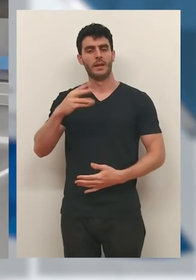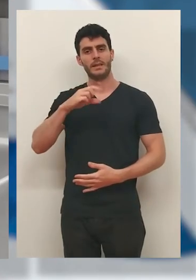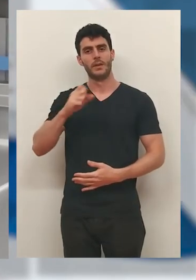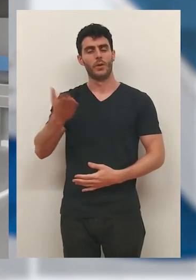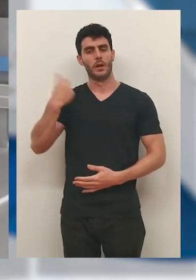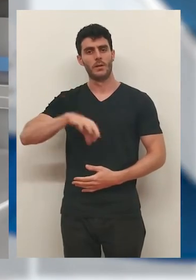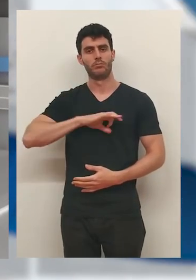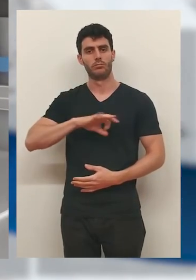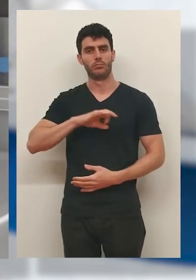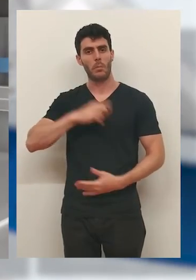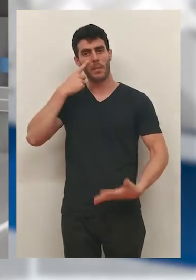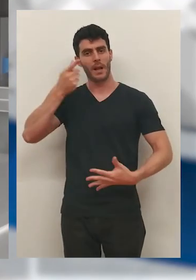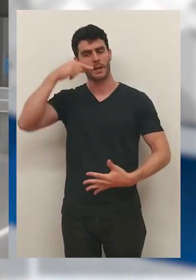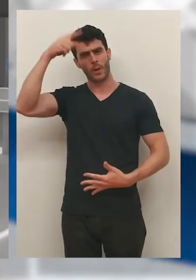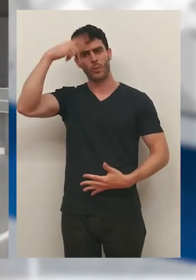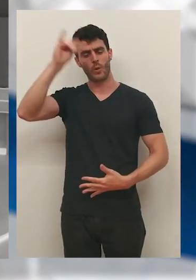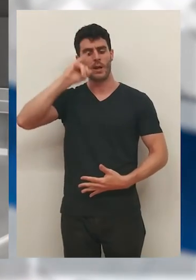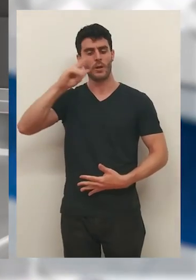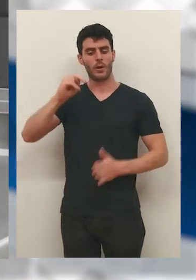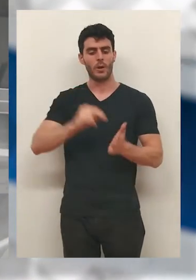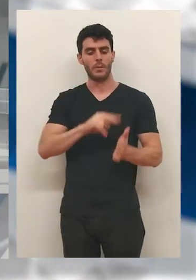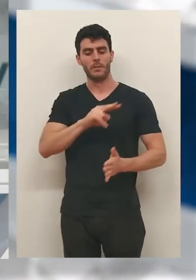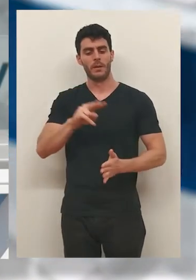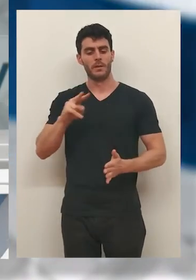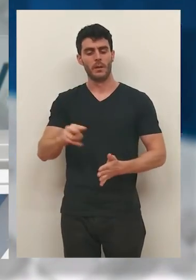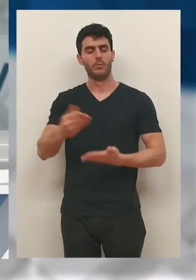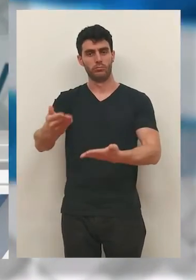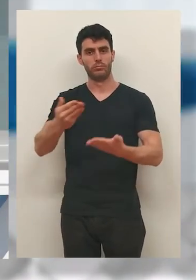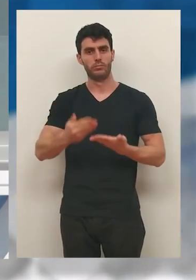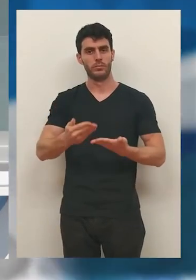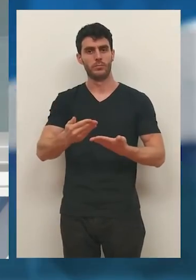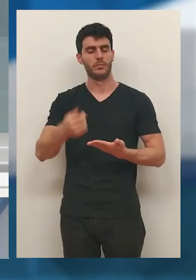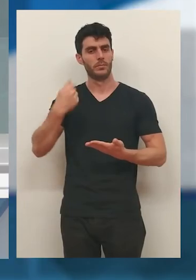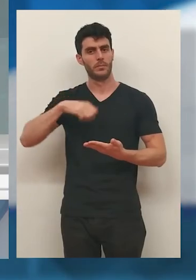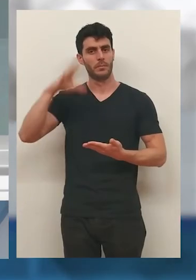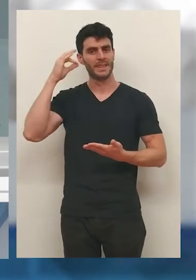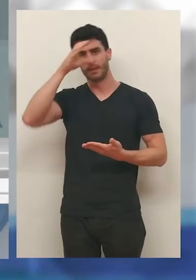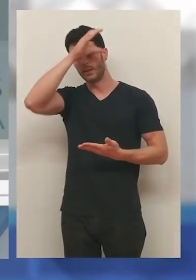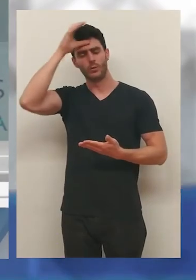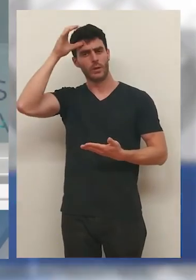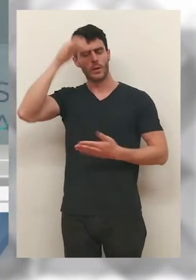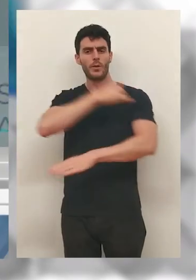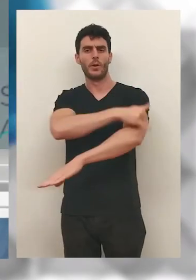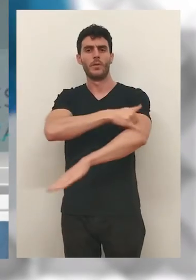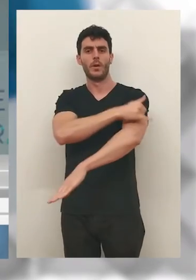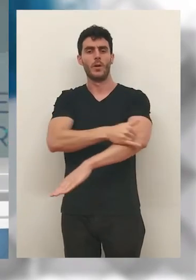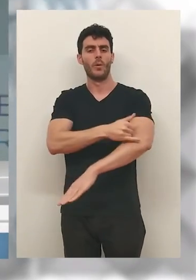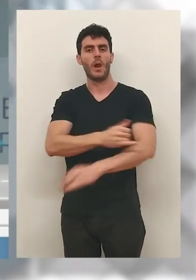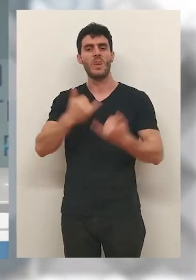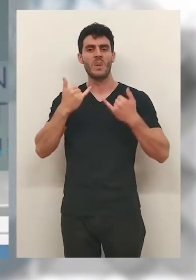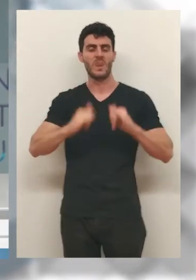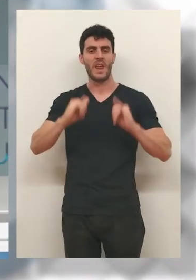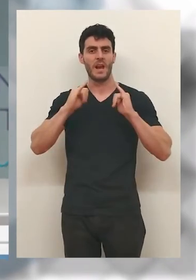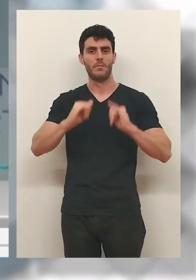La artista Rosa Castellot recibió ayer el Galardón de las Artes y la Cultura de la Rioja 2022. Lo recogió de manos de la presidenta del Ejecutivo